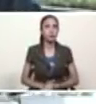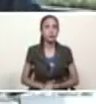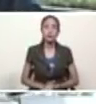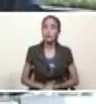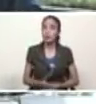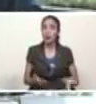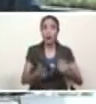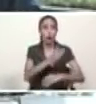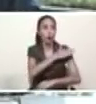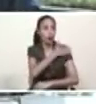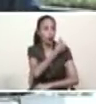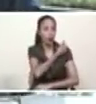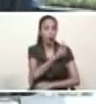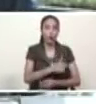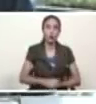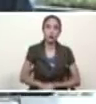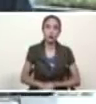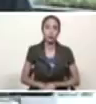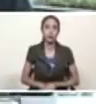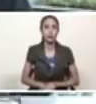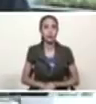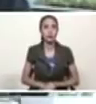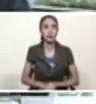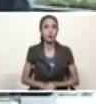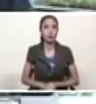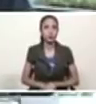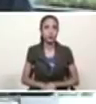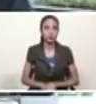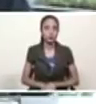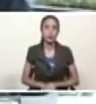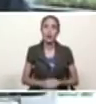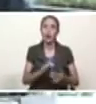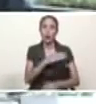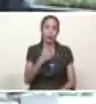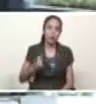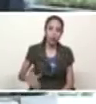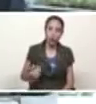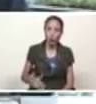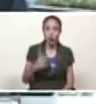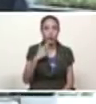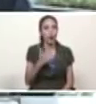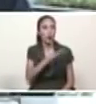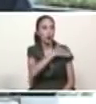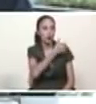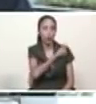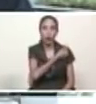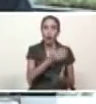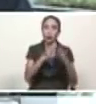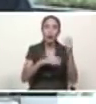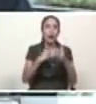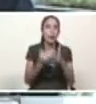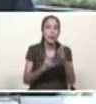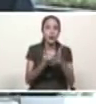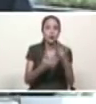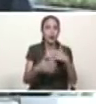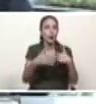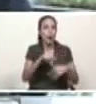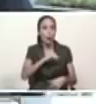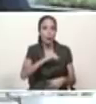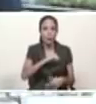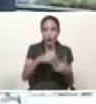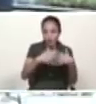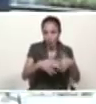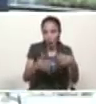directivo de las empresas públicas presidentes directivos de empresas públicas de corporaciones públicas todos